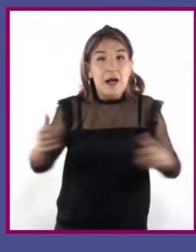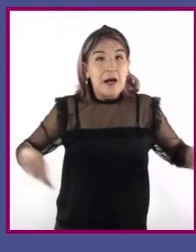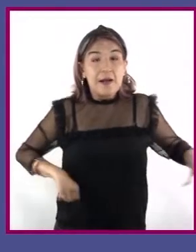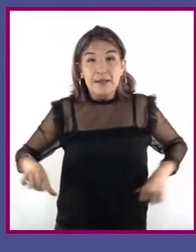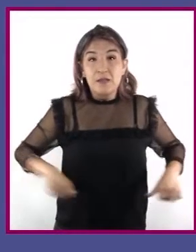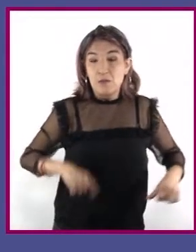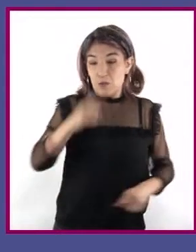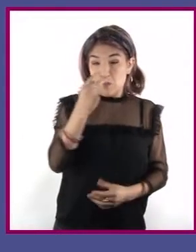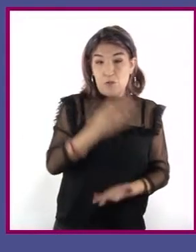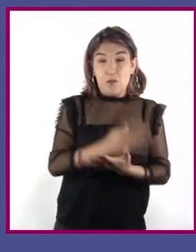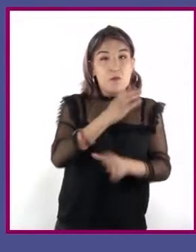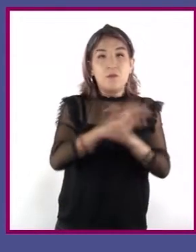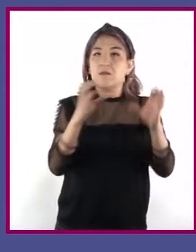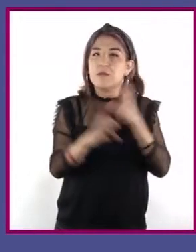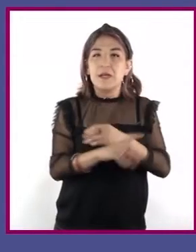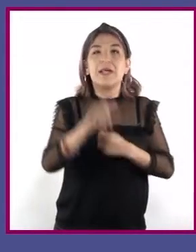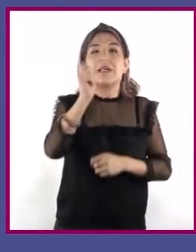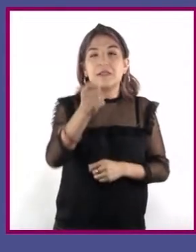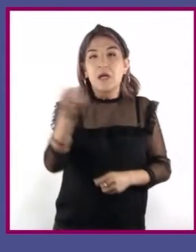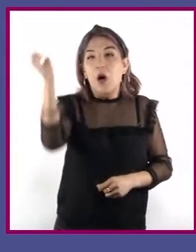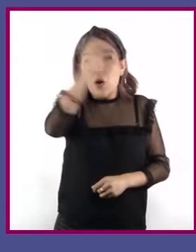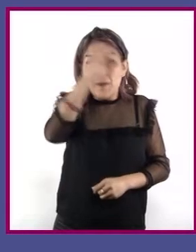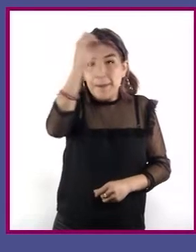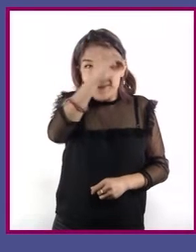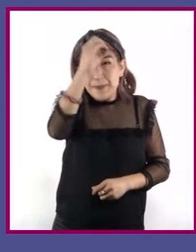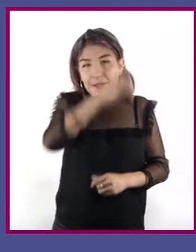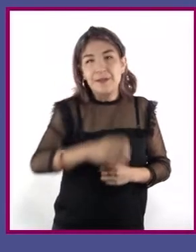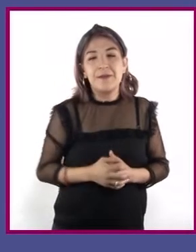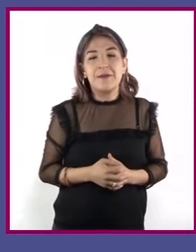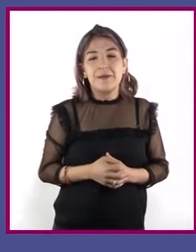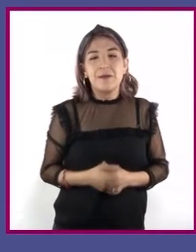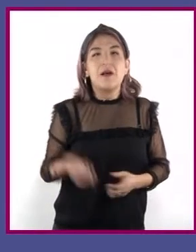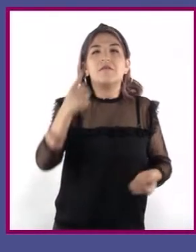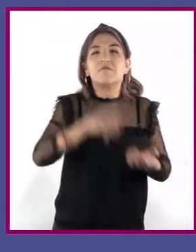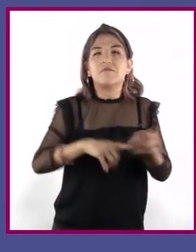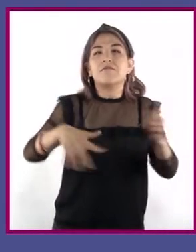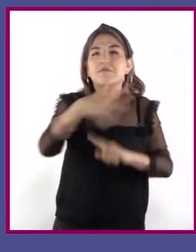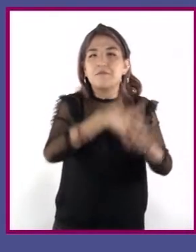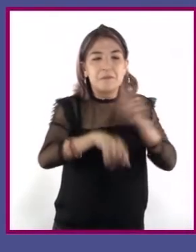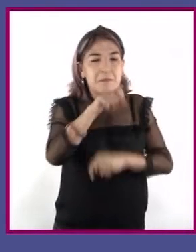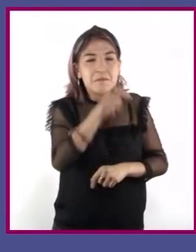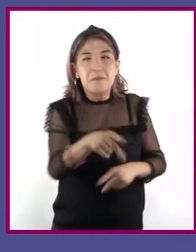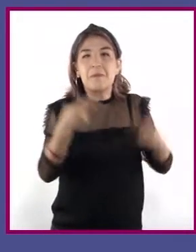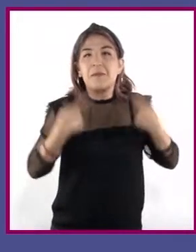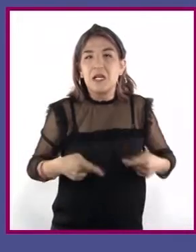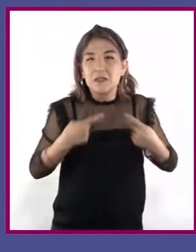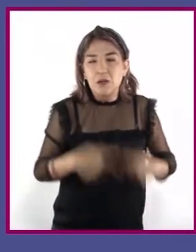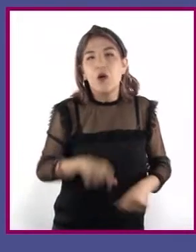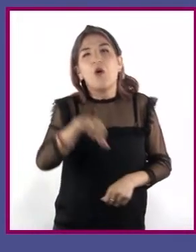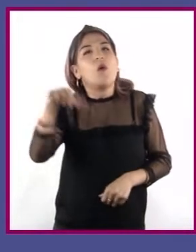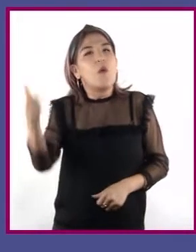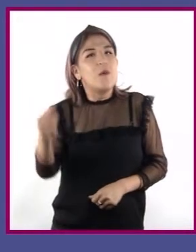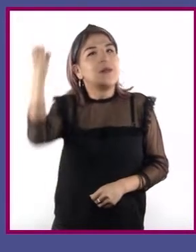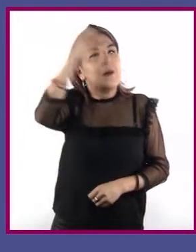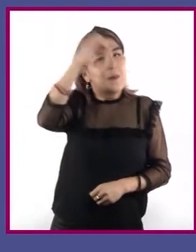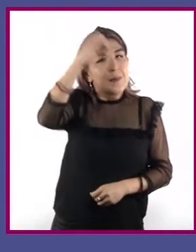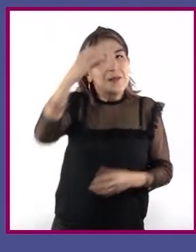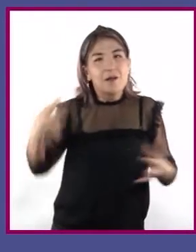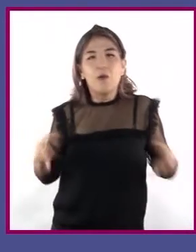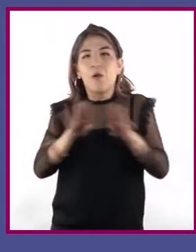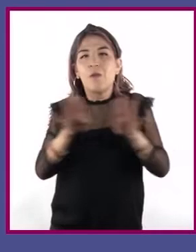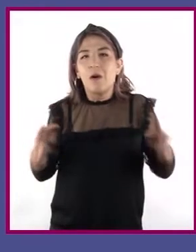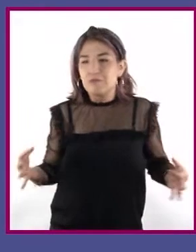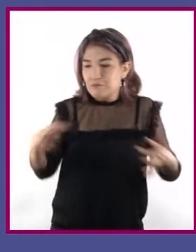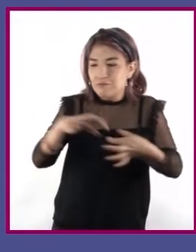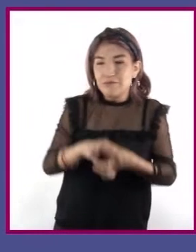por los hechos, sino por las opiniones que tenemos de los mismos hechos o de otras opiniones. Pero sin